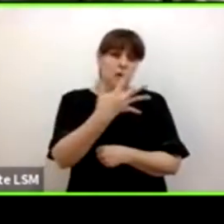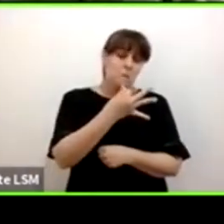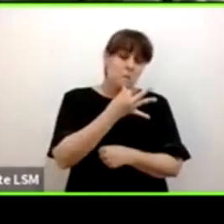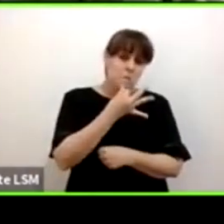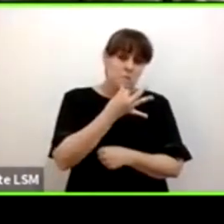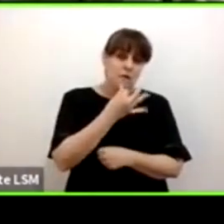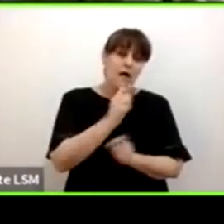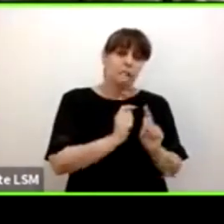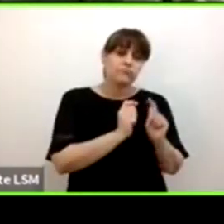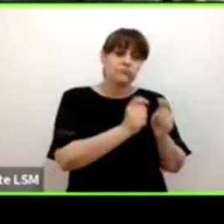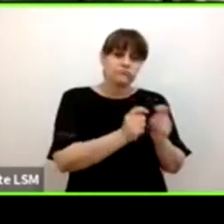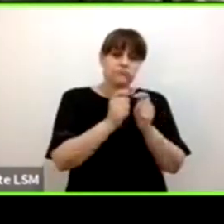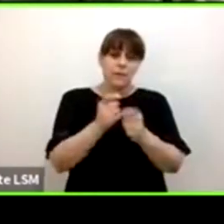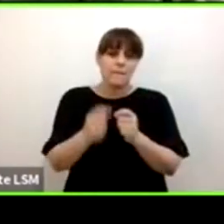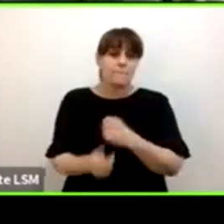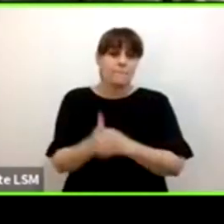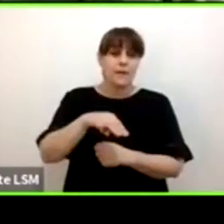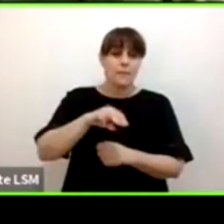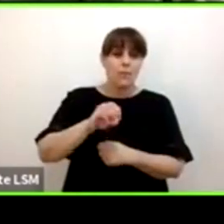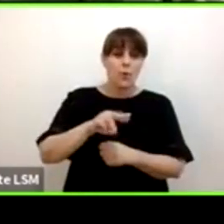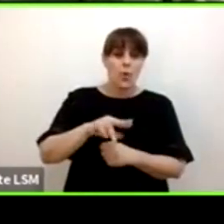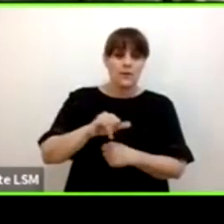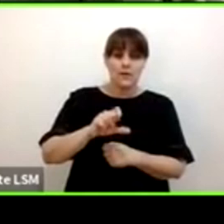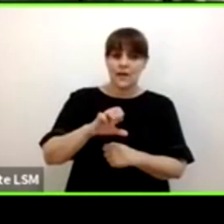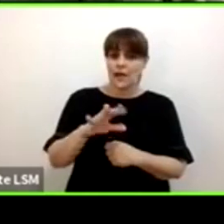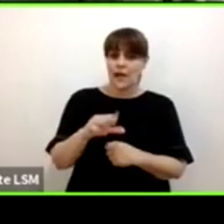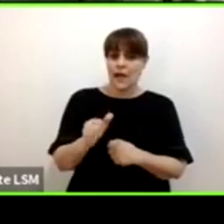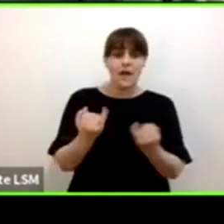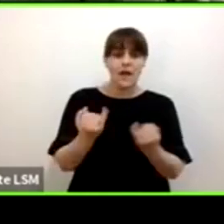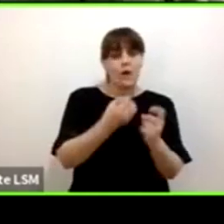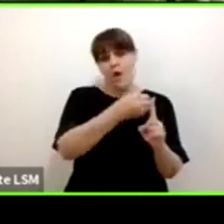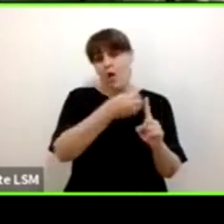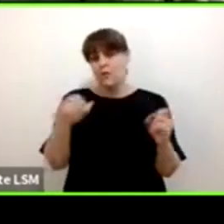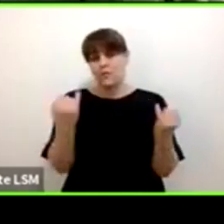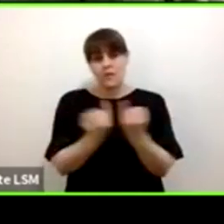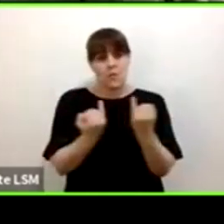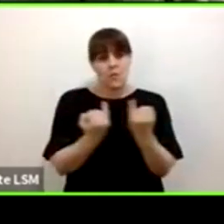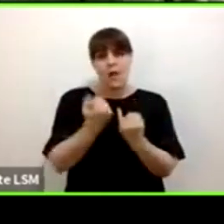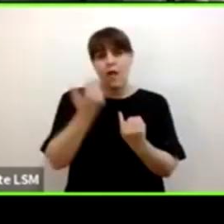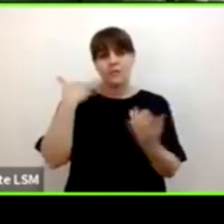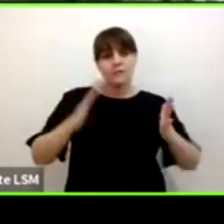la palabra a Mónica vamos en el mismo orden en el que tuvimos las intervenciones